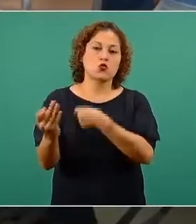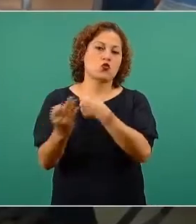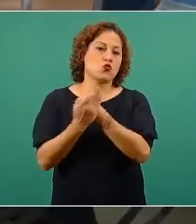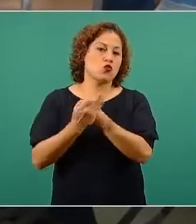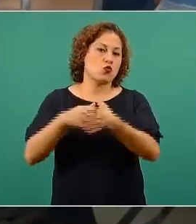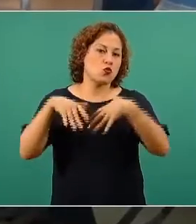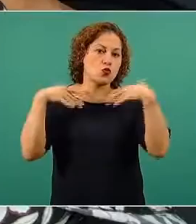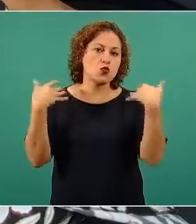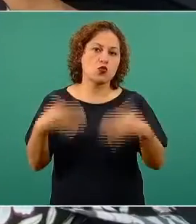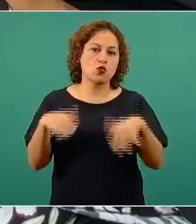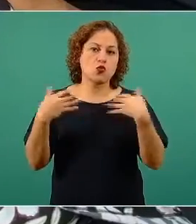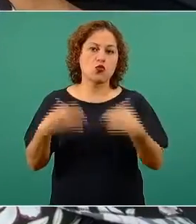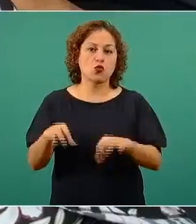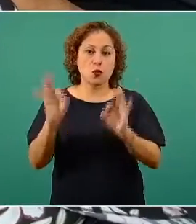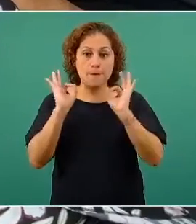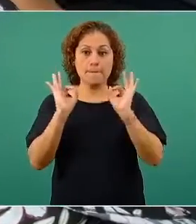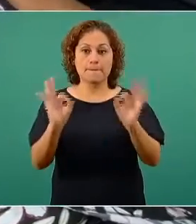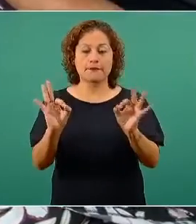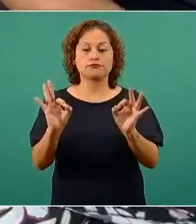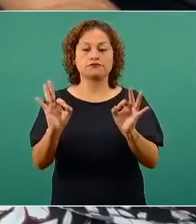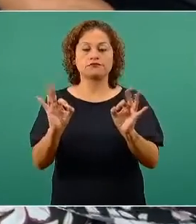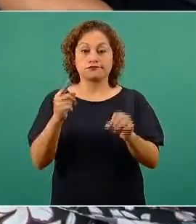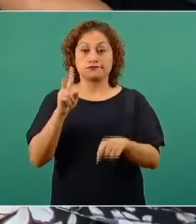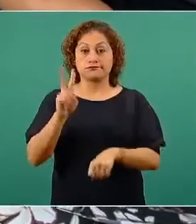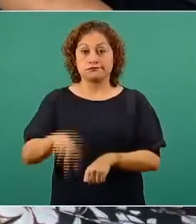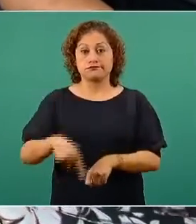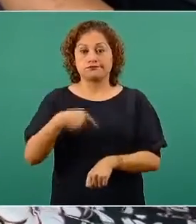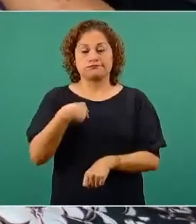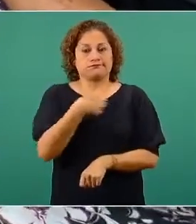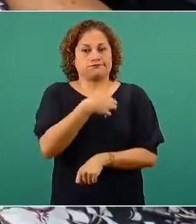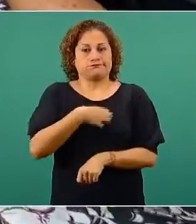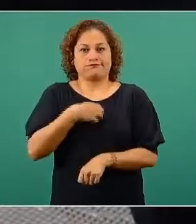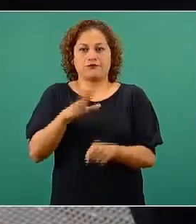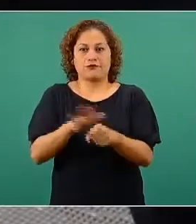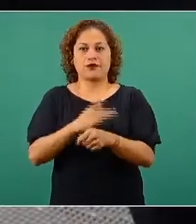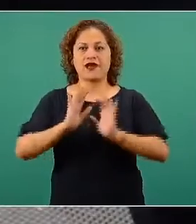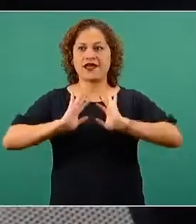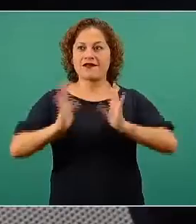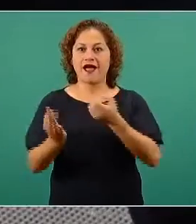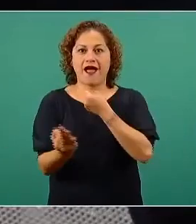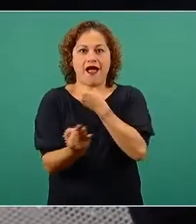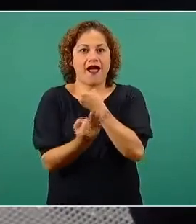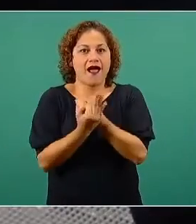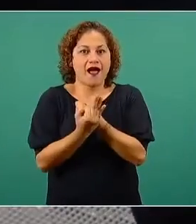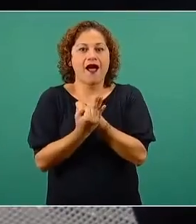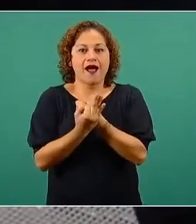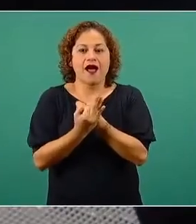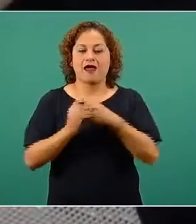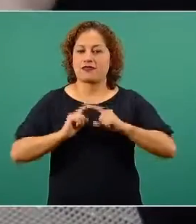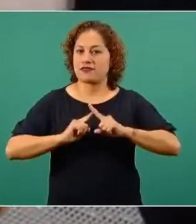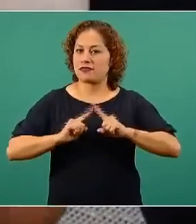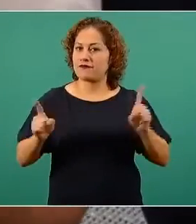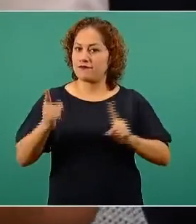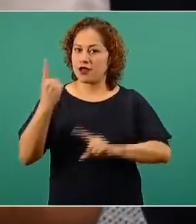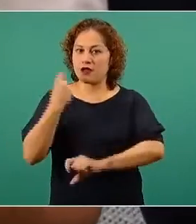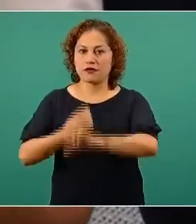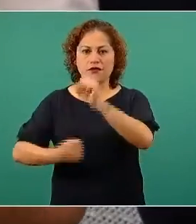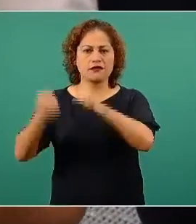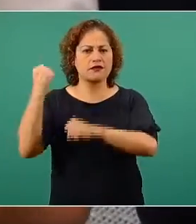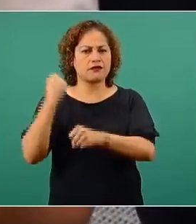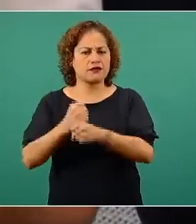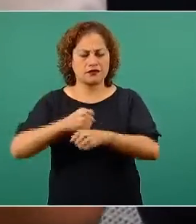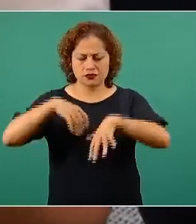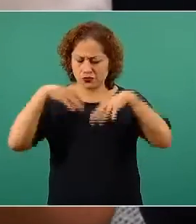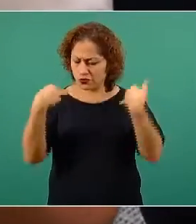Estamos muy satisfechas porque vamos a estar protegidas. Lo distinto del año pasado fue terrible.